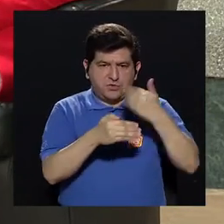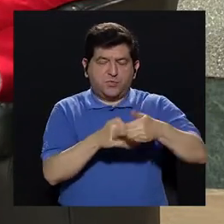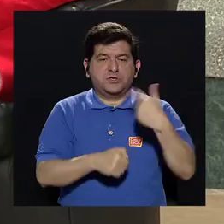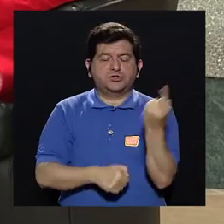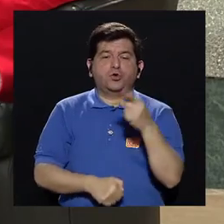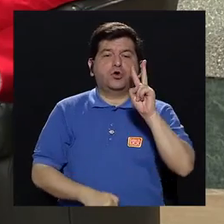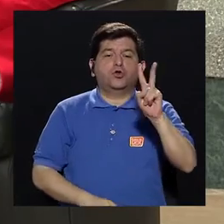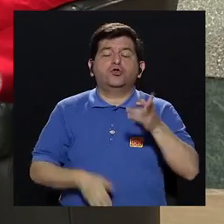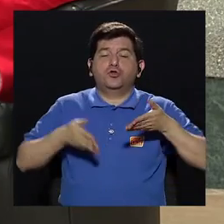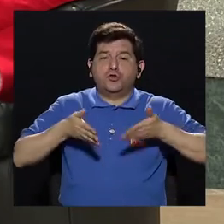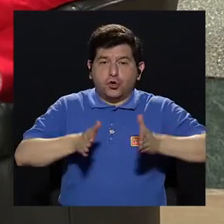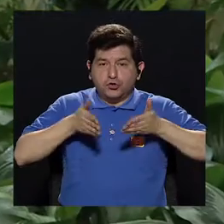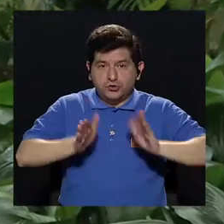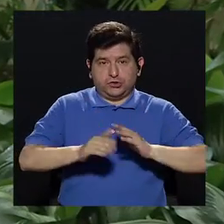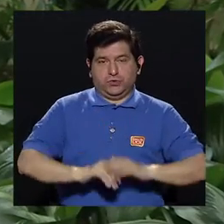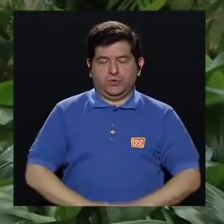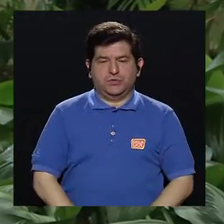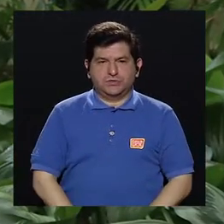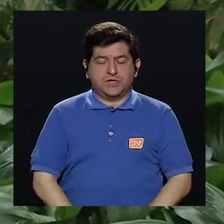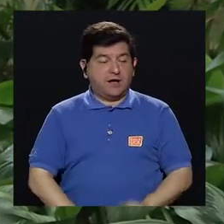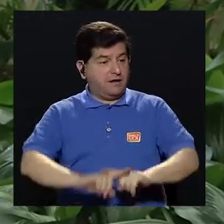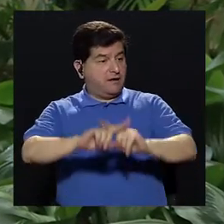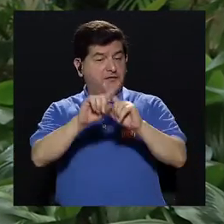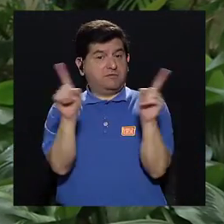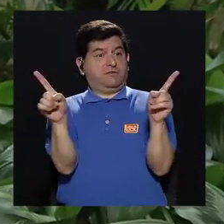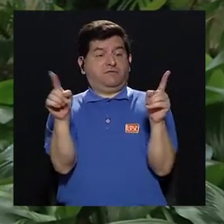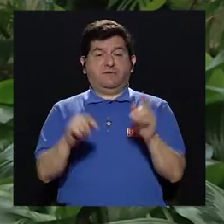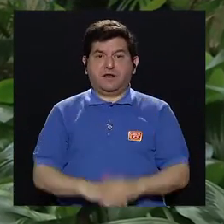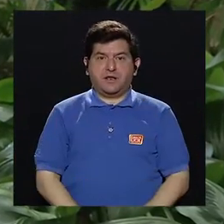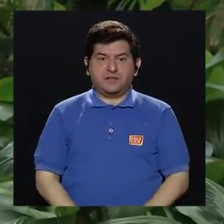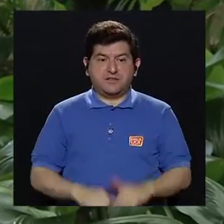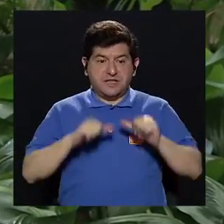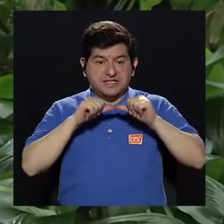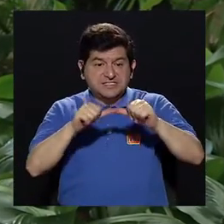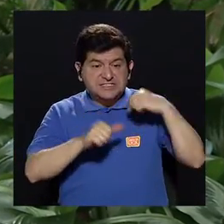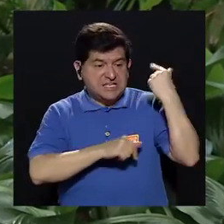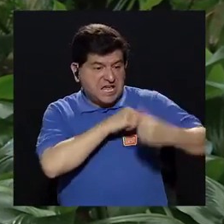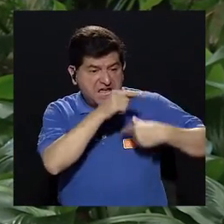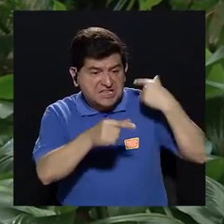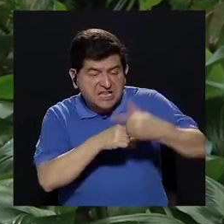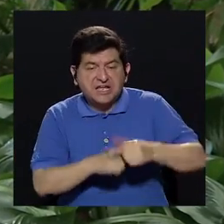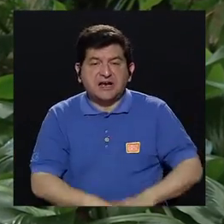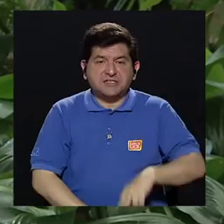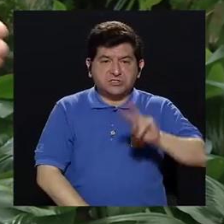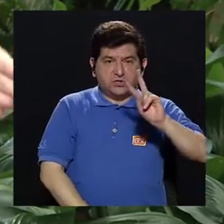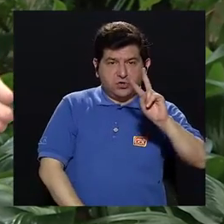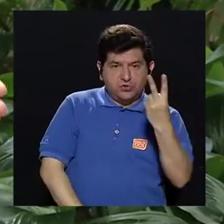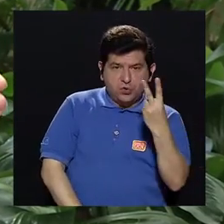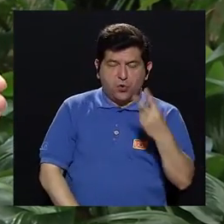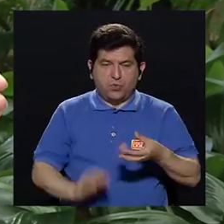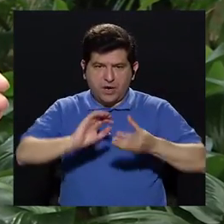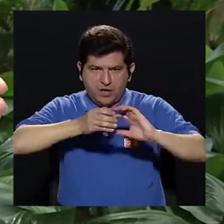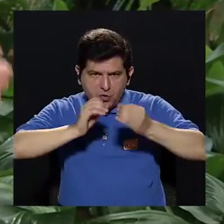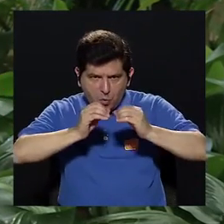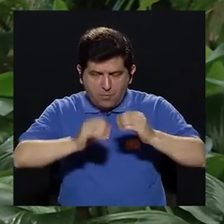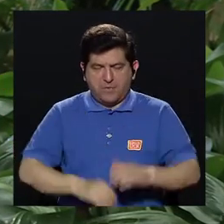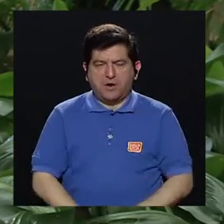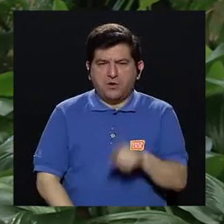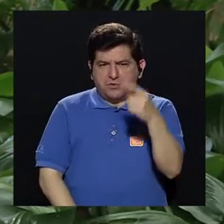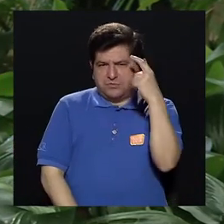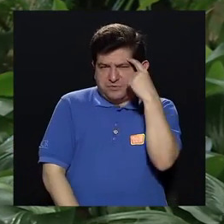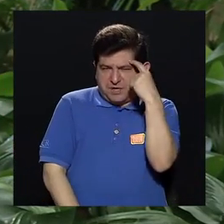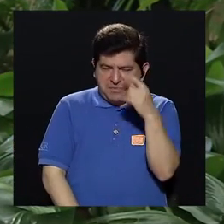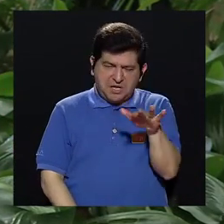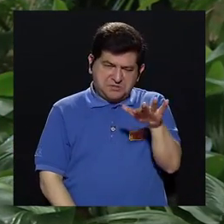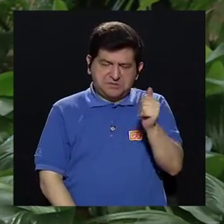tenían dos hijos en promedio, entonces, claro, era muy diferente, si la siguiente generación era el doble de grande, y hagan